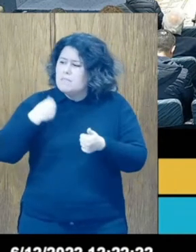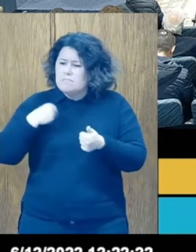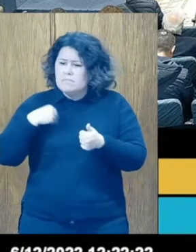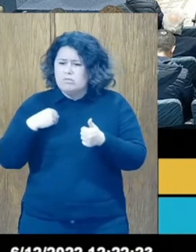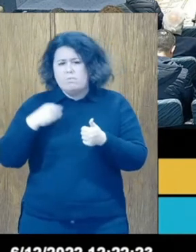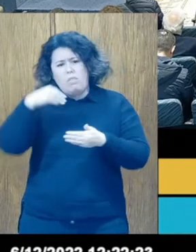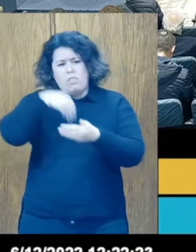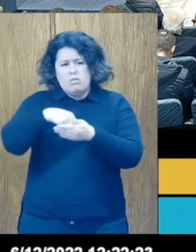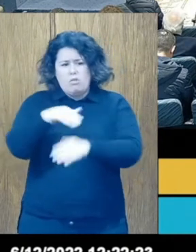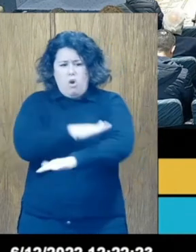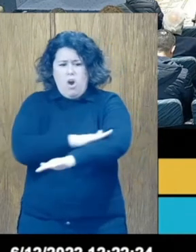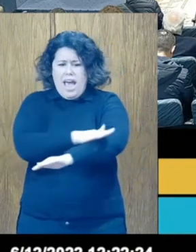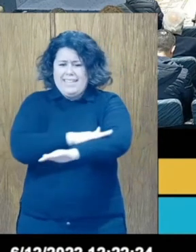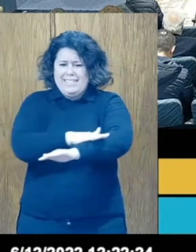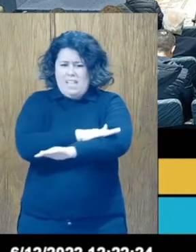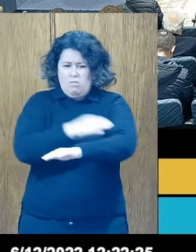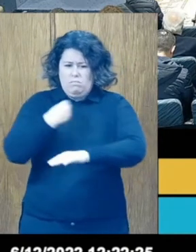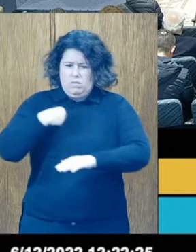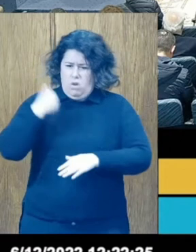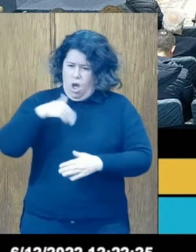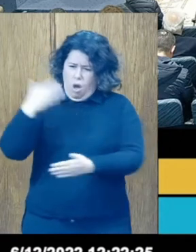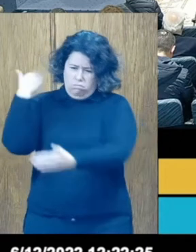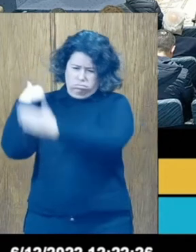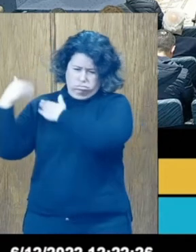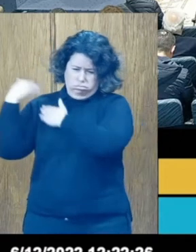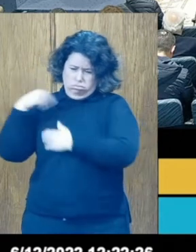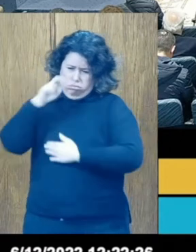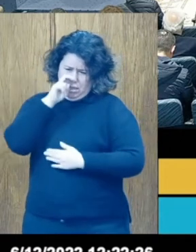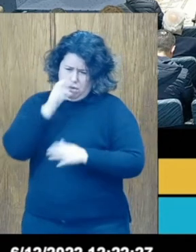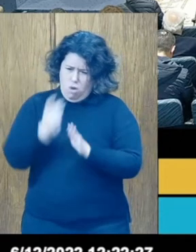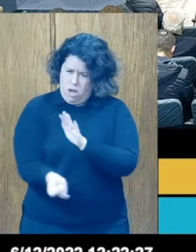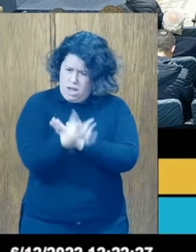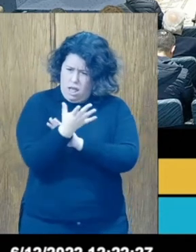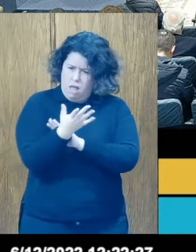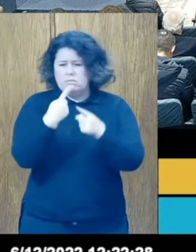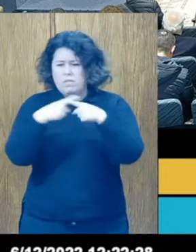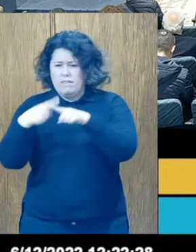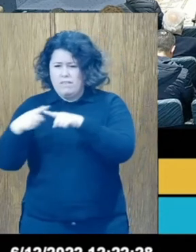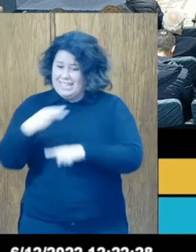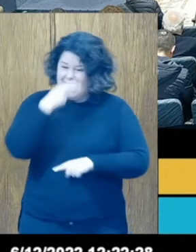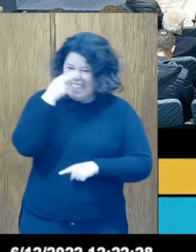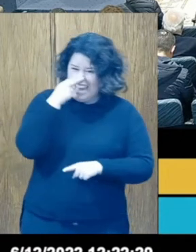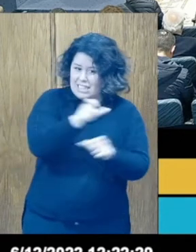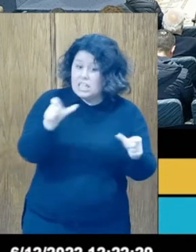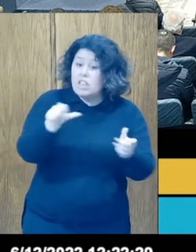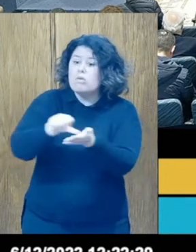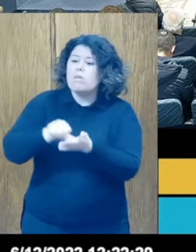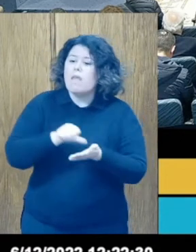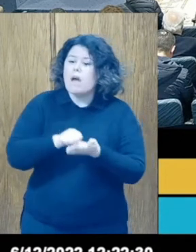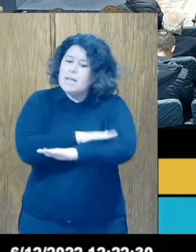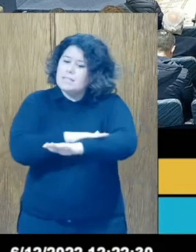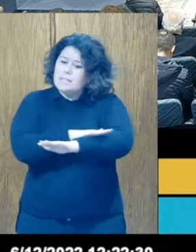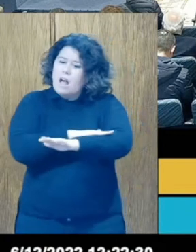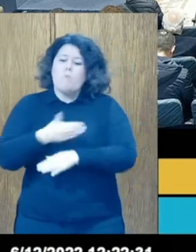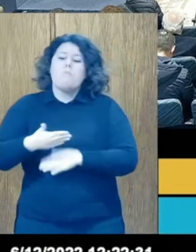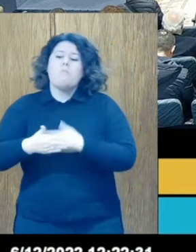con un modelo decimonónico creado por motivos muy distantes a los intereses de los ciudadanos y de un Estado moderno del siglo